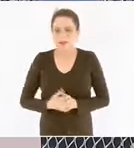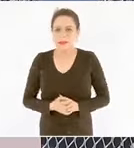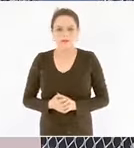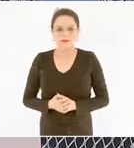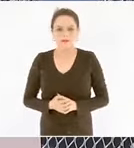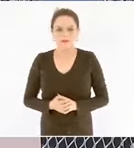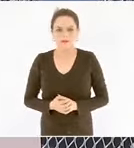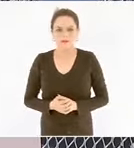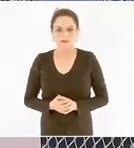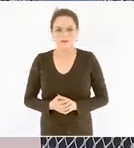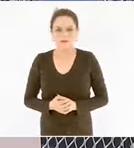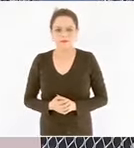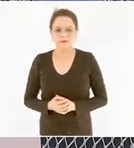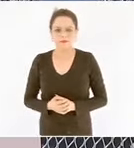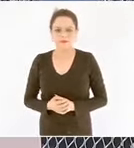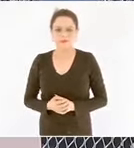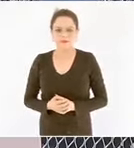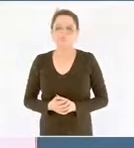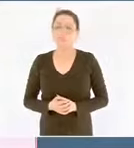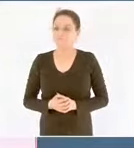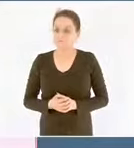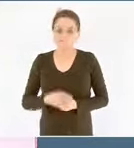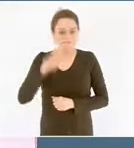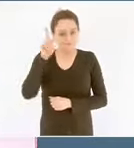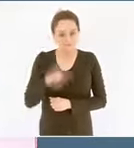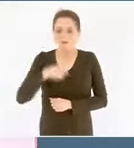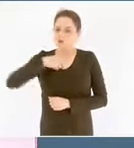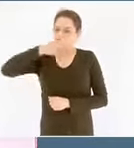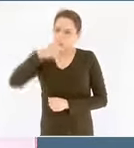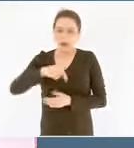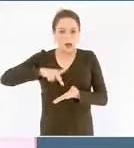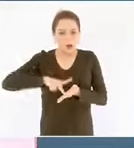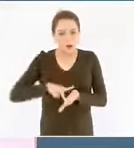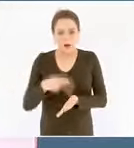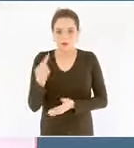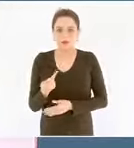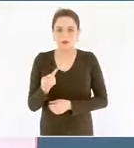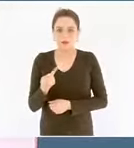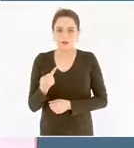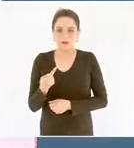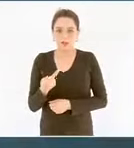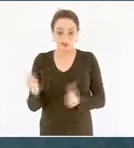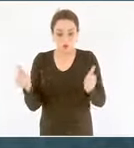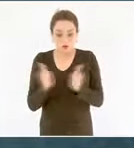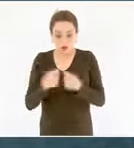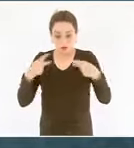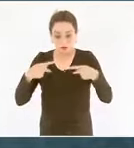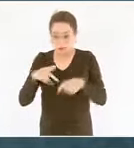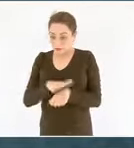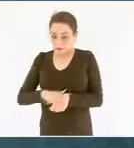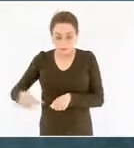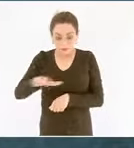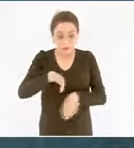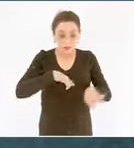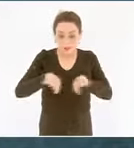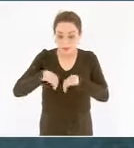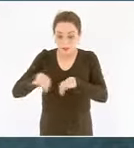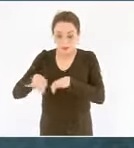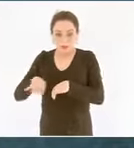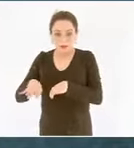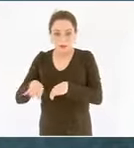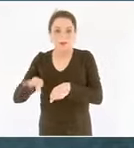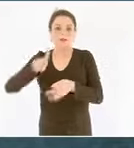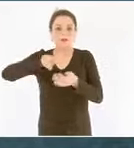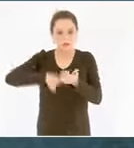reitero el compromiso con los trabajadores técnicos